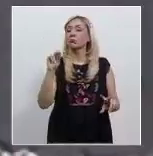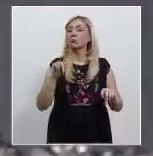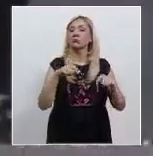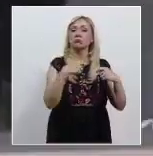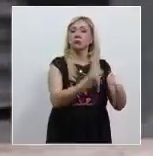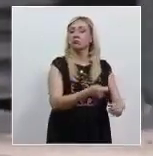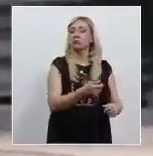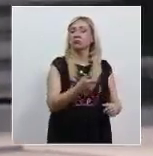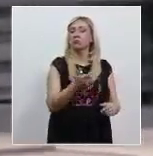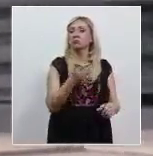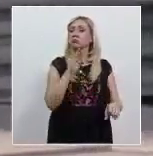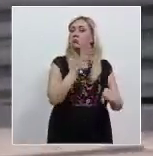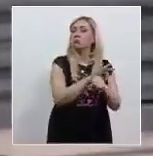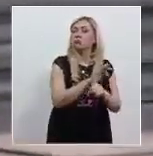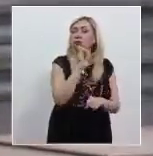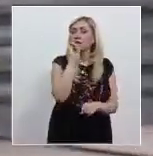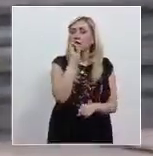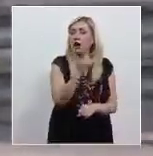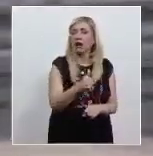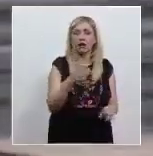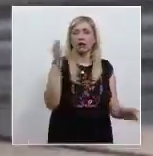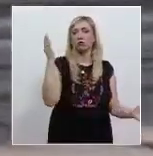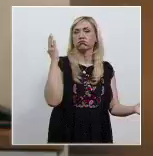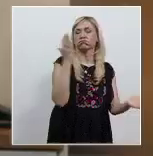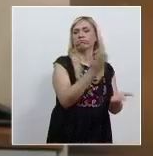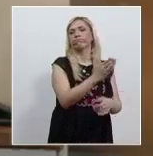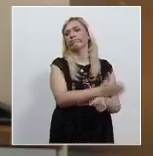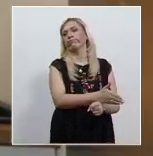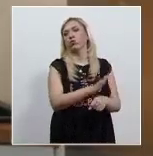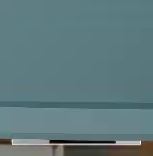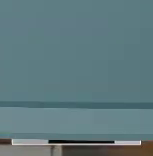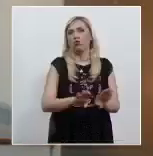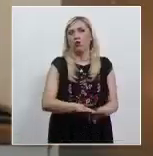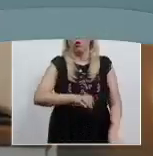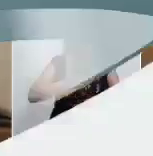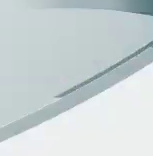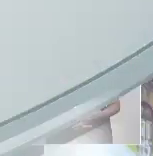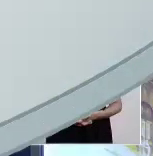sancionado sus derechos de acceso a la información y al debido proceso.